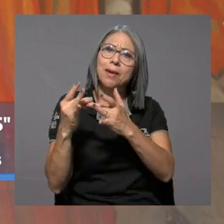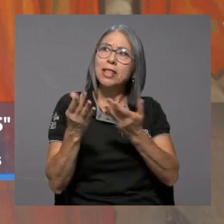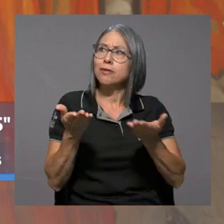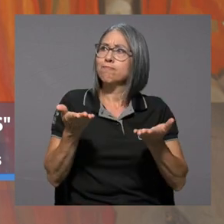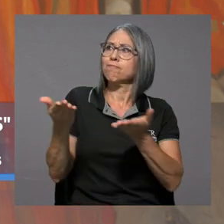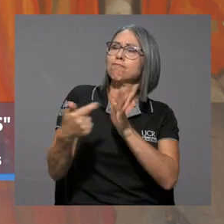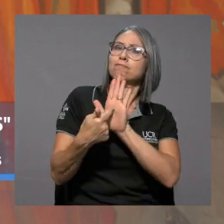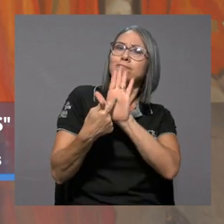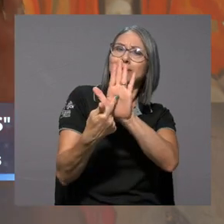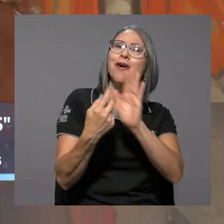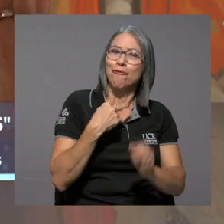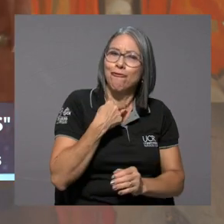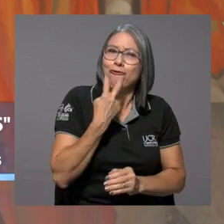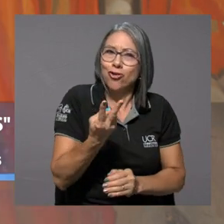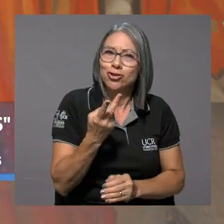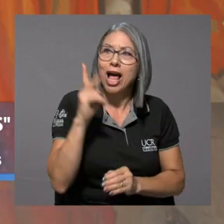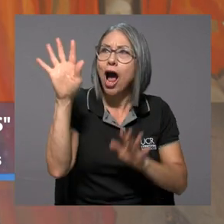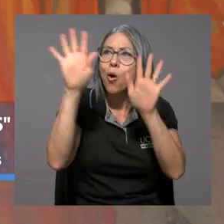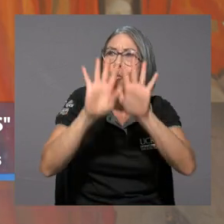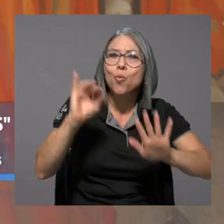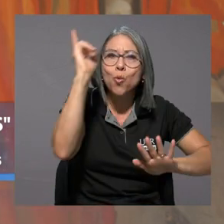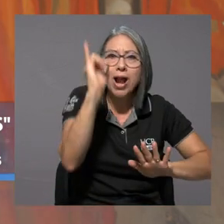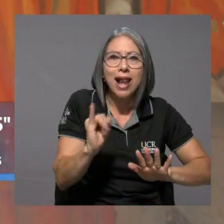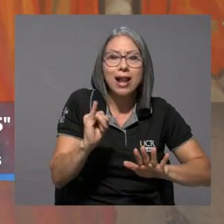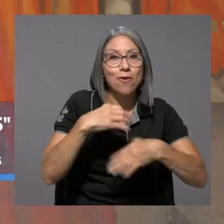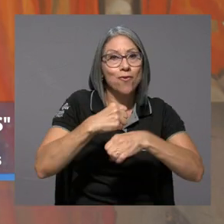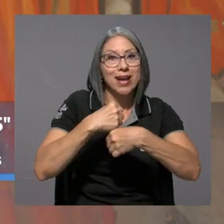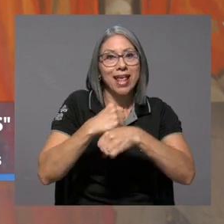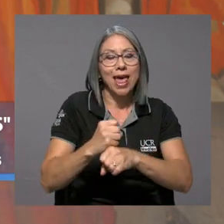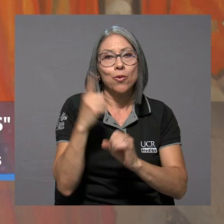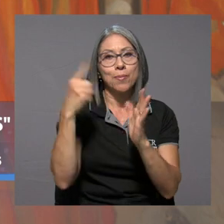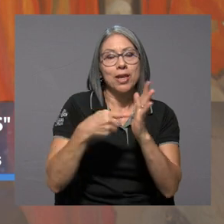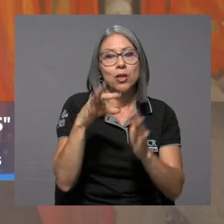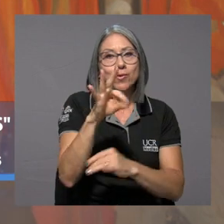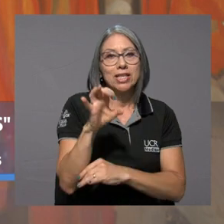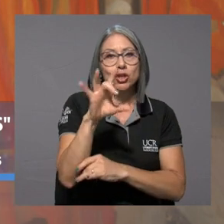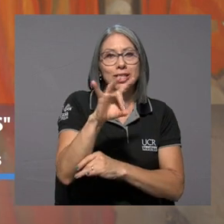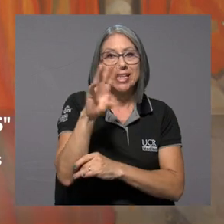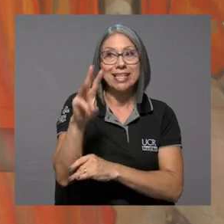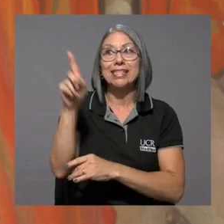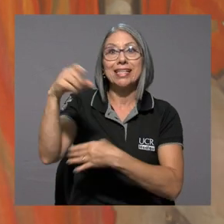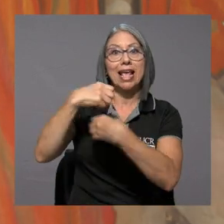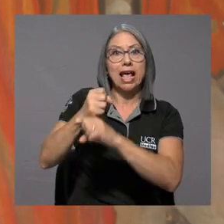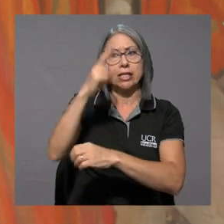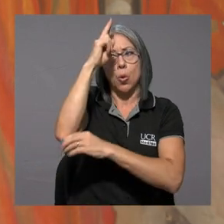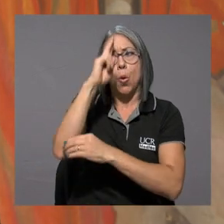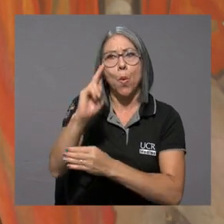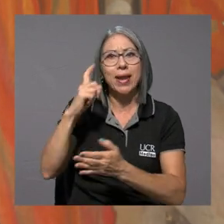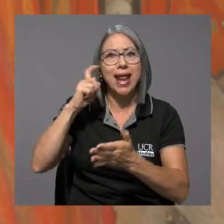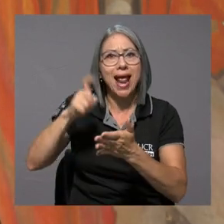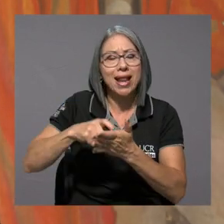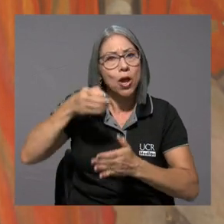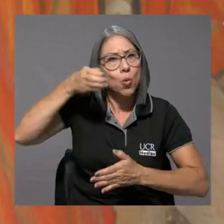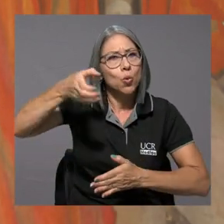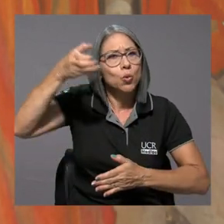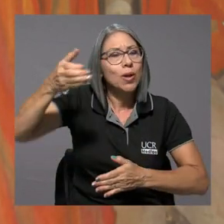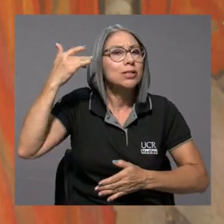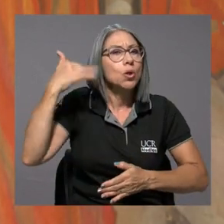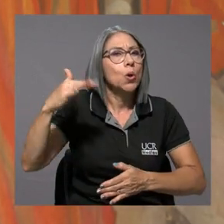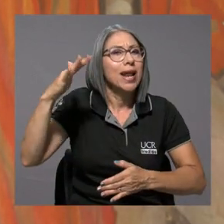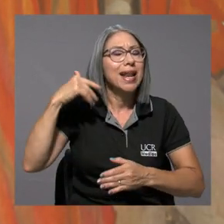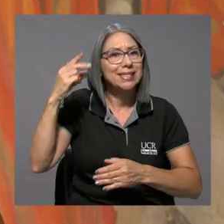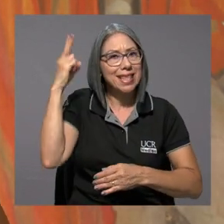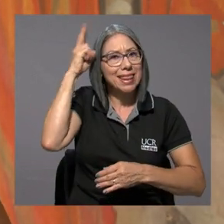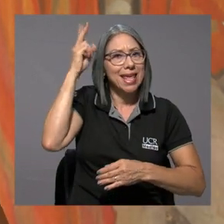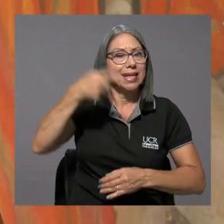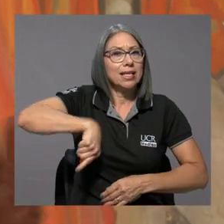a un mural que fue fundado, fue creado en 1986 y que rindió homenaje a las culturas sonoras indígenas de nuestro país,